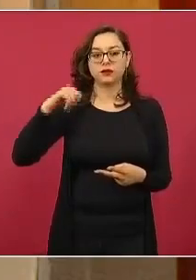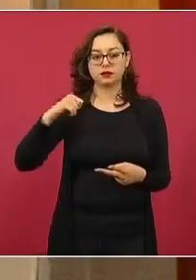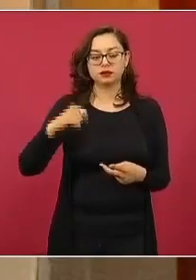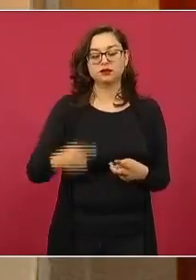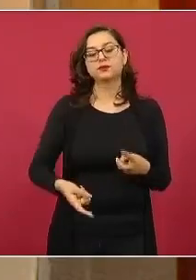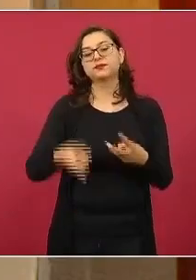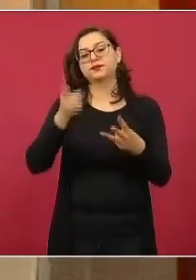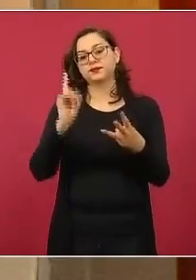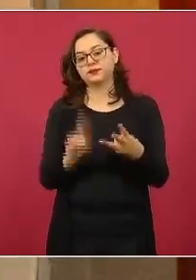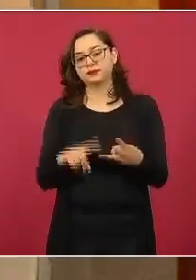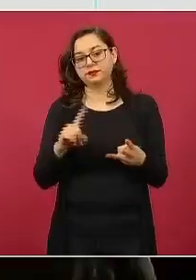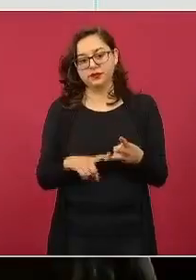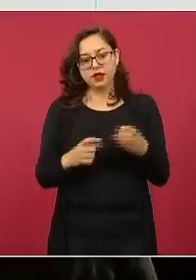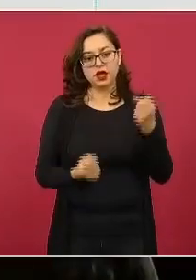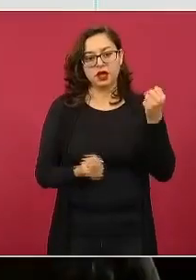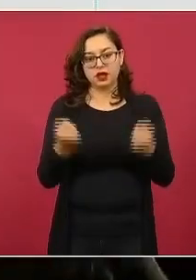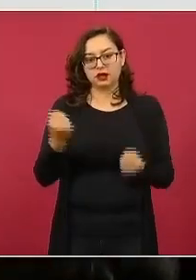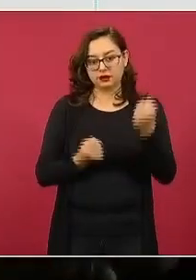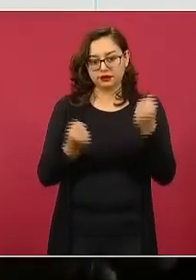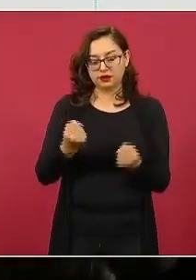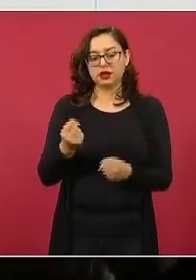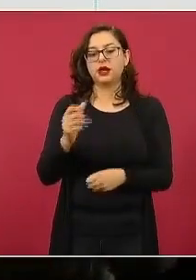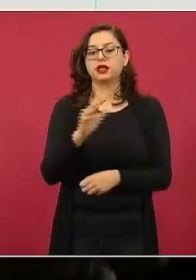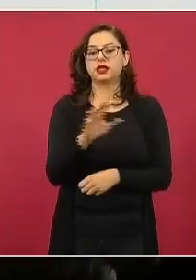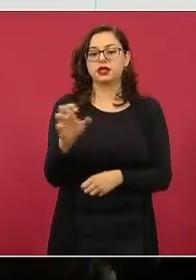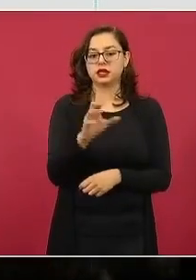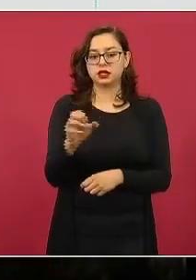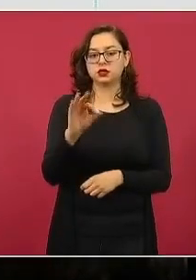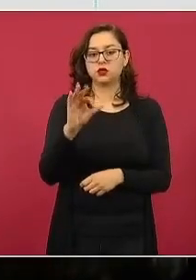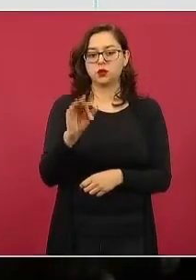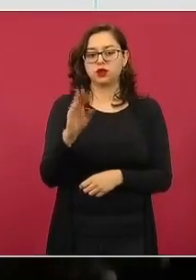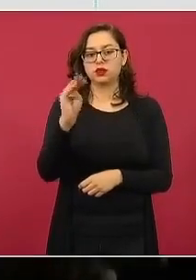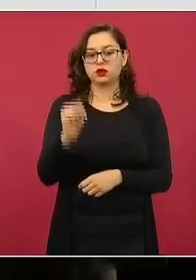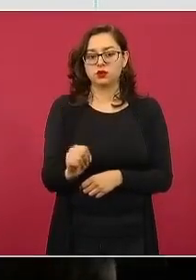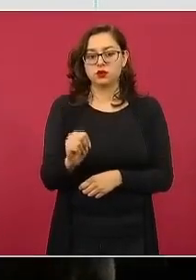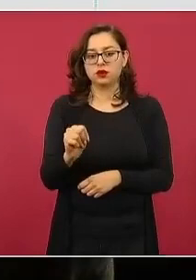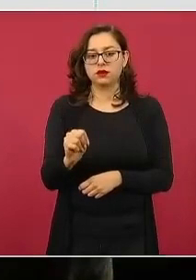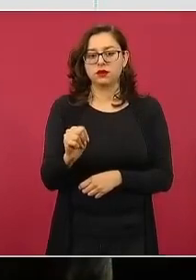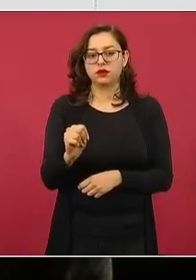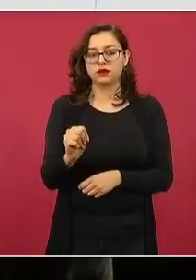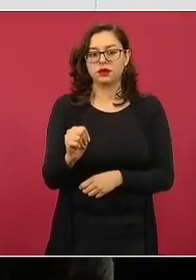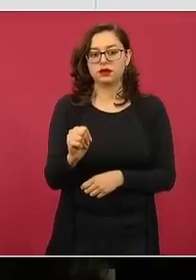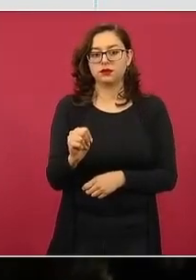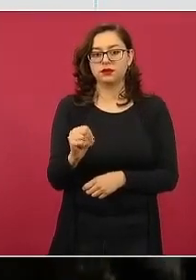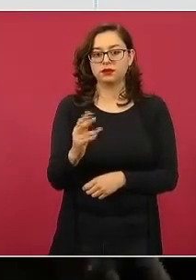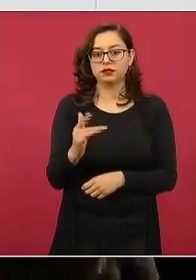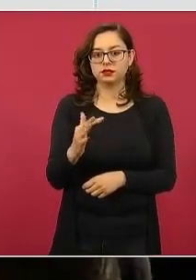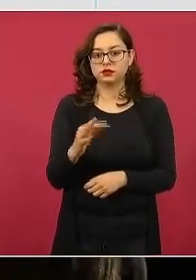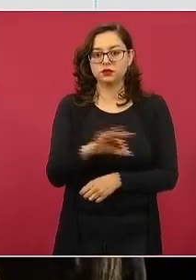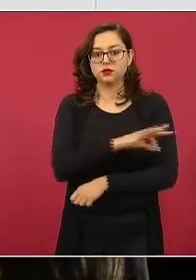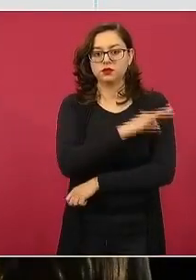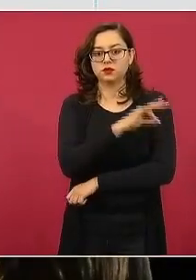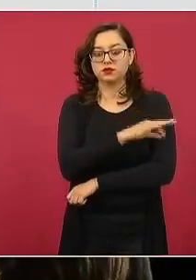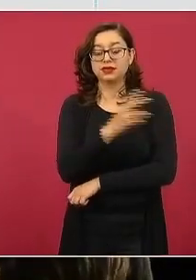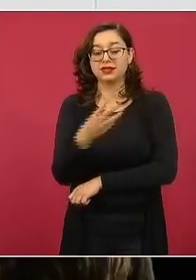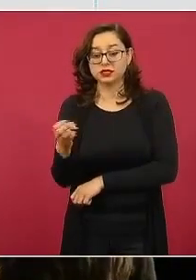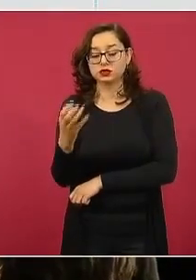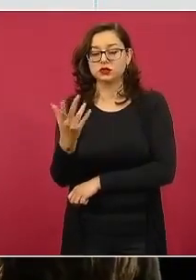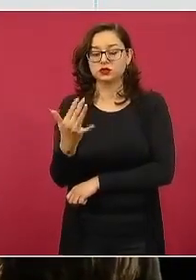terrestre fueron 549.350 dosis. Dos estados